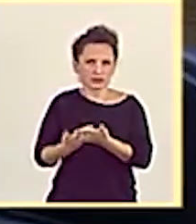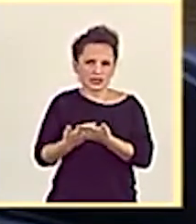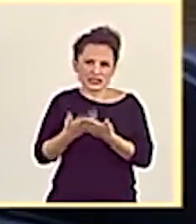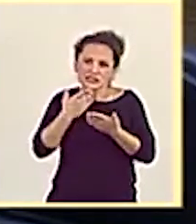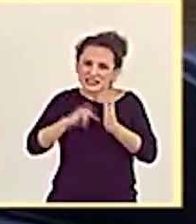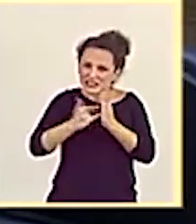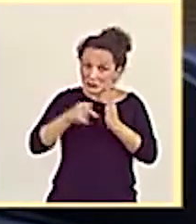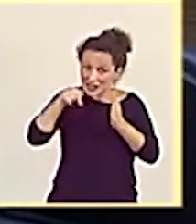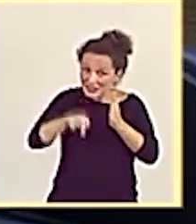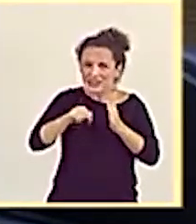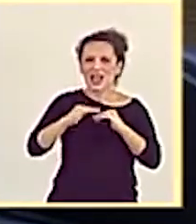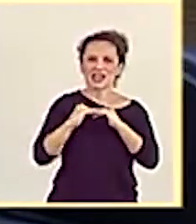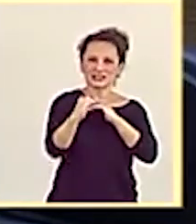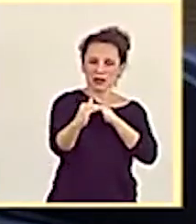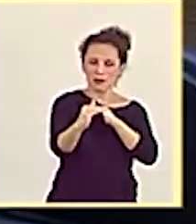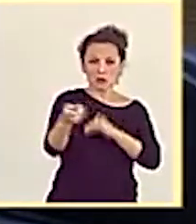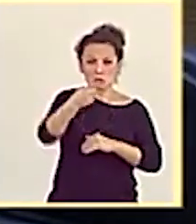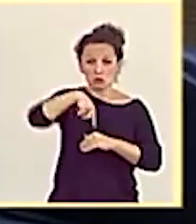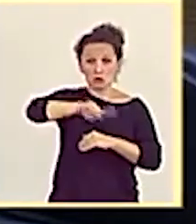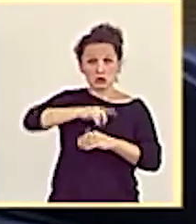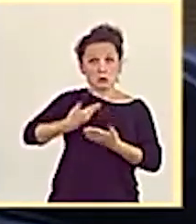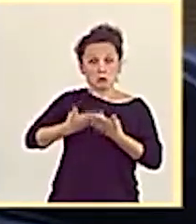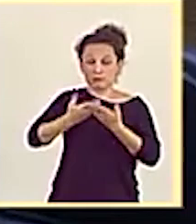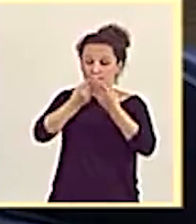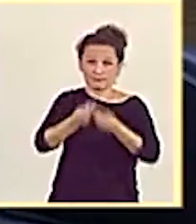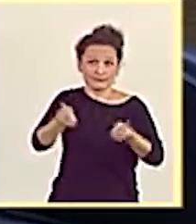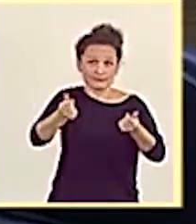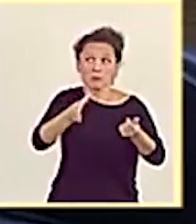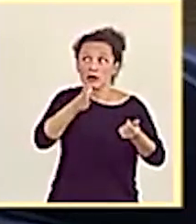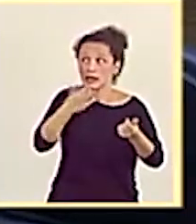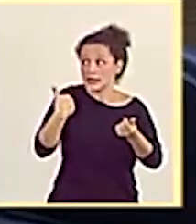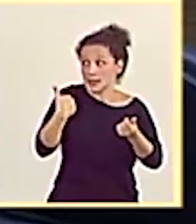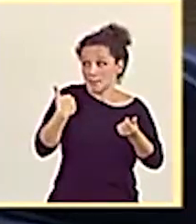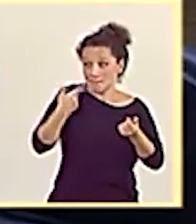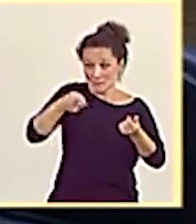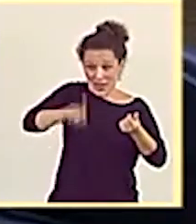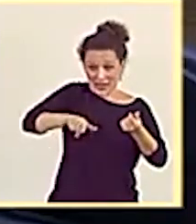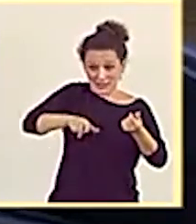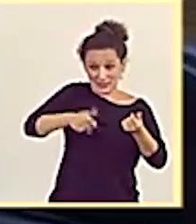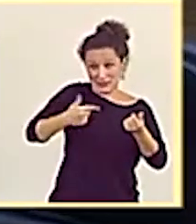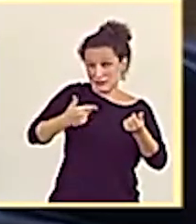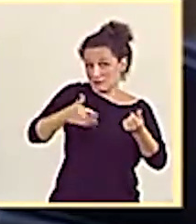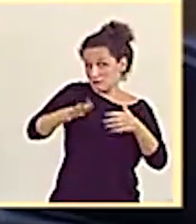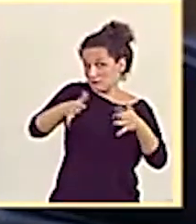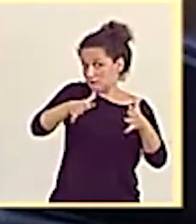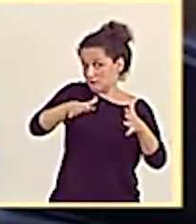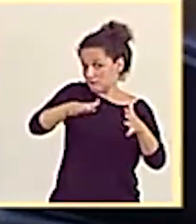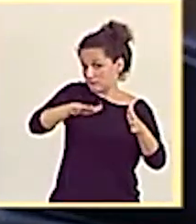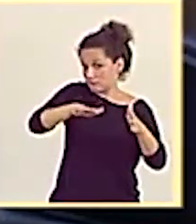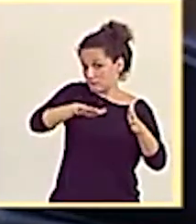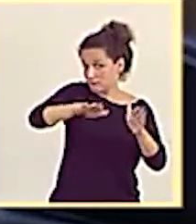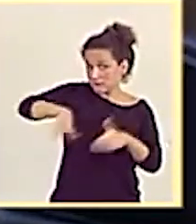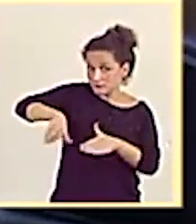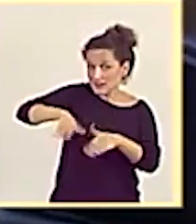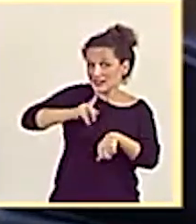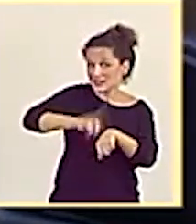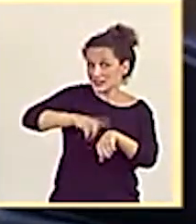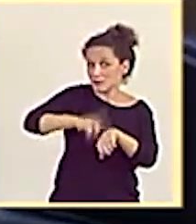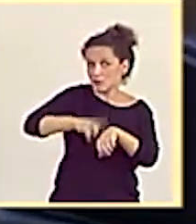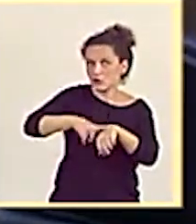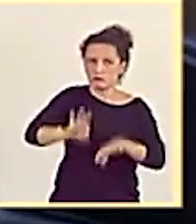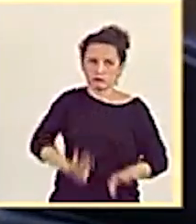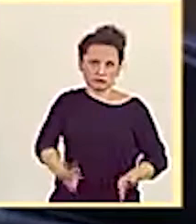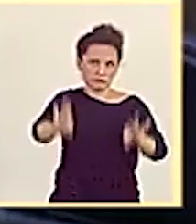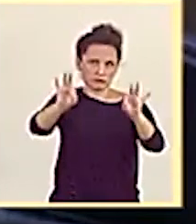apuesta es firme. De hecho, a final de mes, sin más tardar y a pesar de las direcciones por un tiempo, como usted sabe, bastante extraordinario,